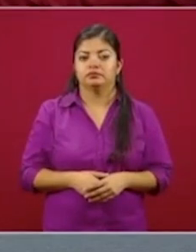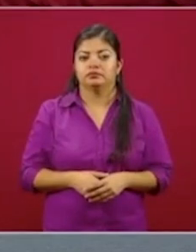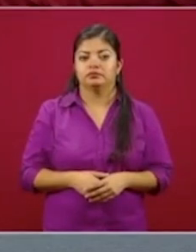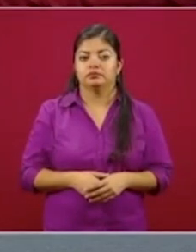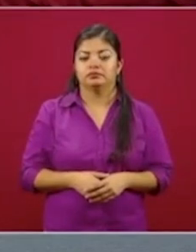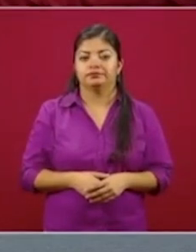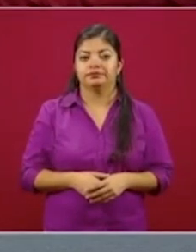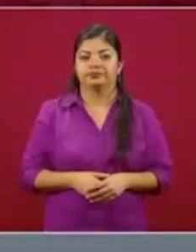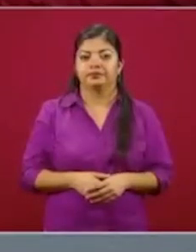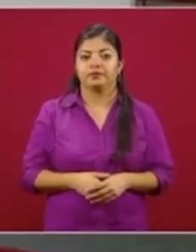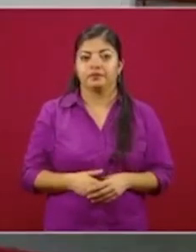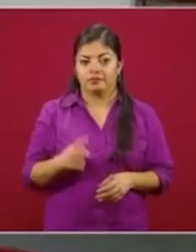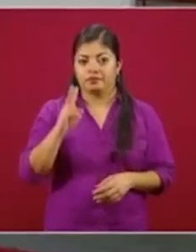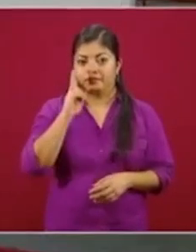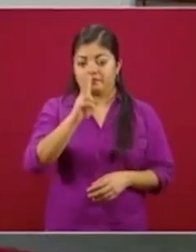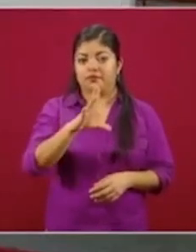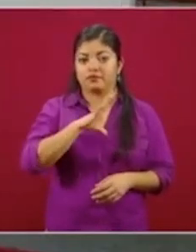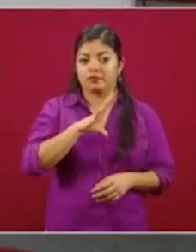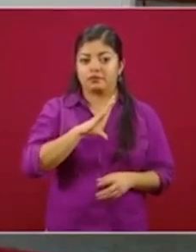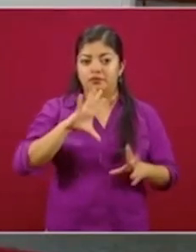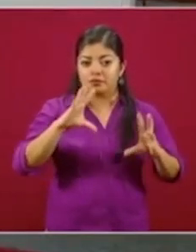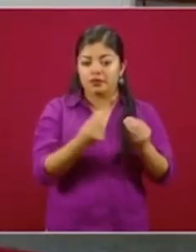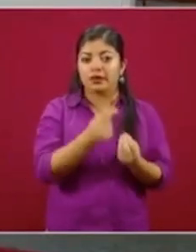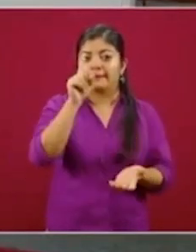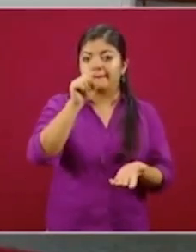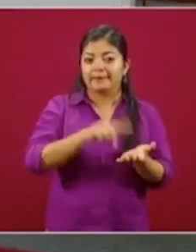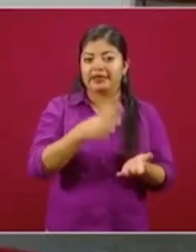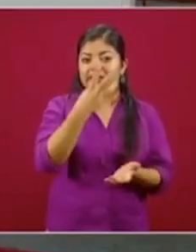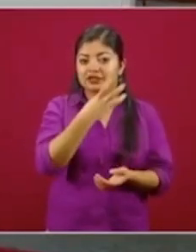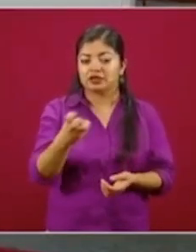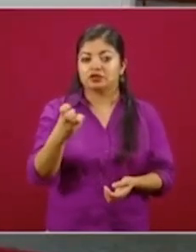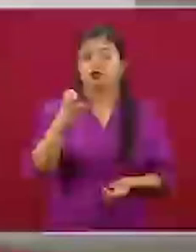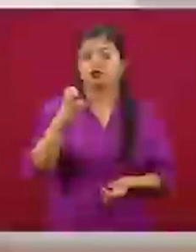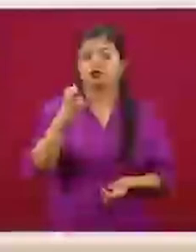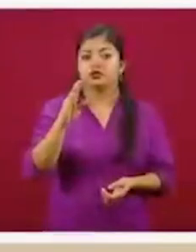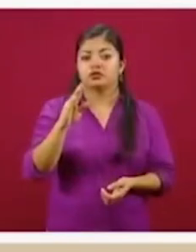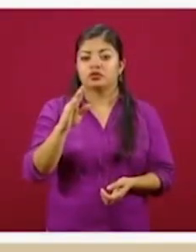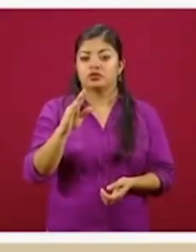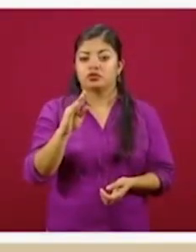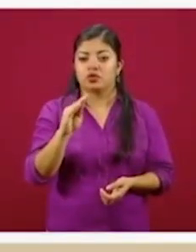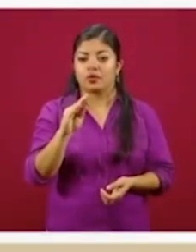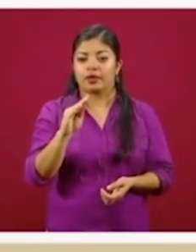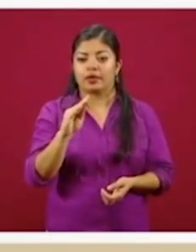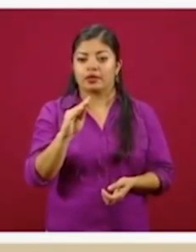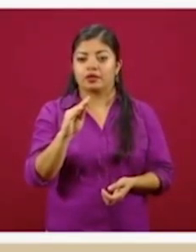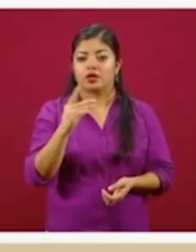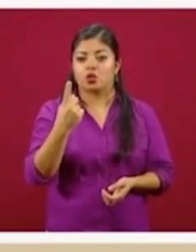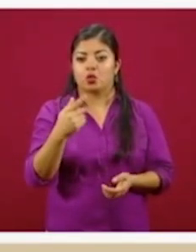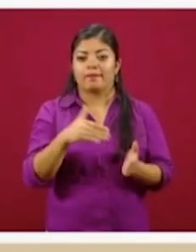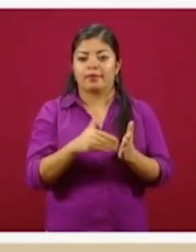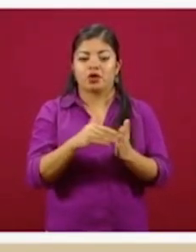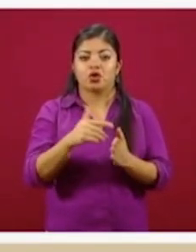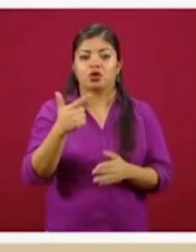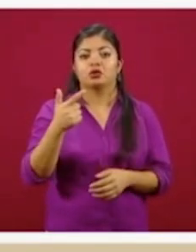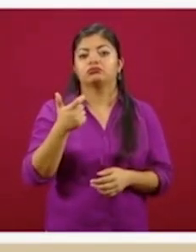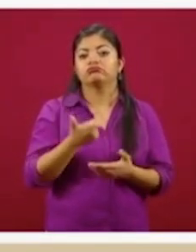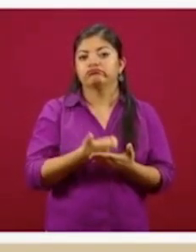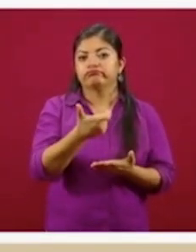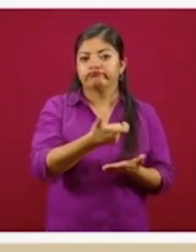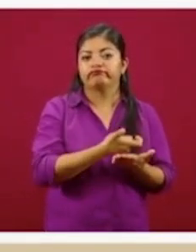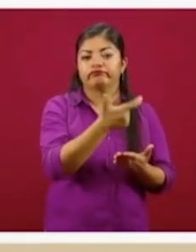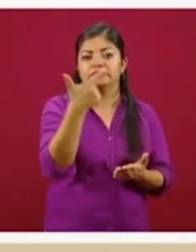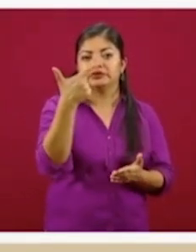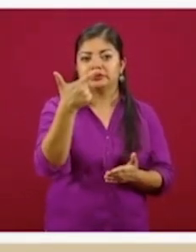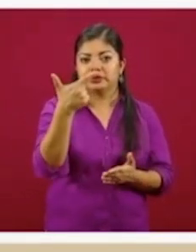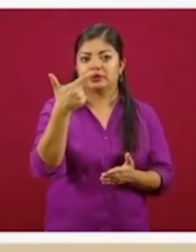Como mencionamos, ahí está el monto total, mil 391 millones de pesos, una entrega de siete mil 200 pesos. Dando atención